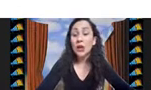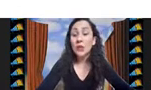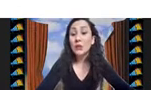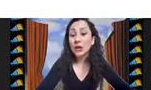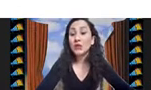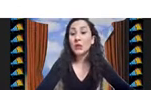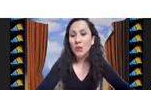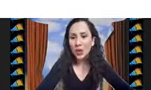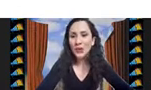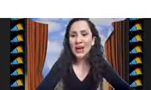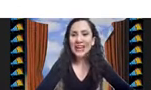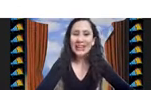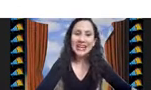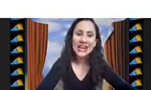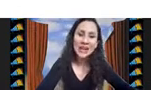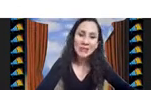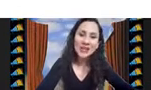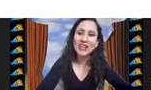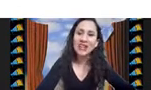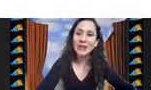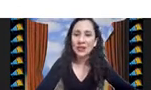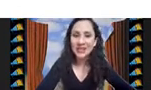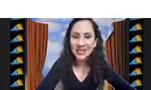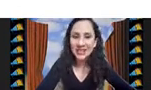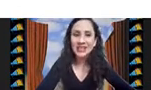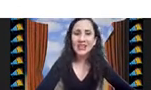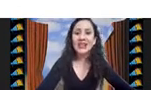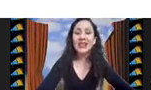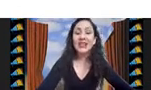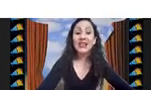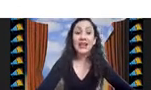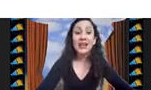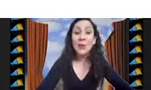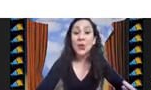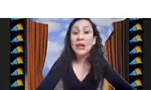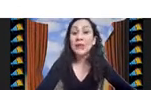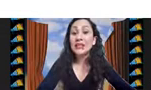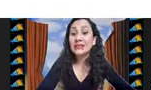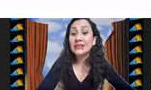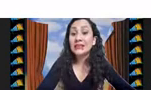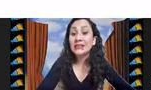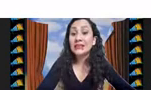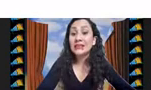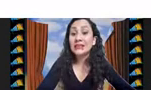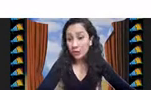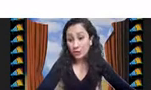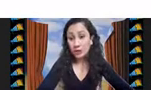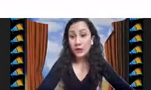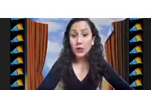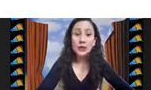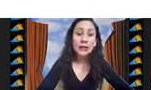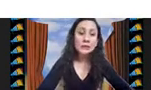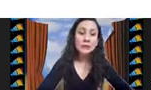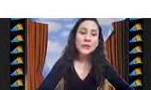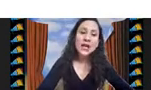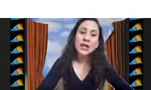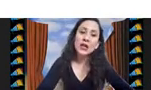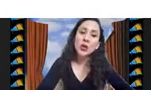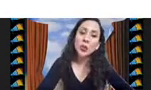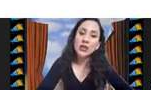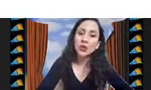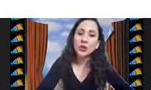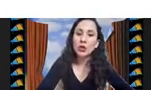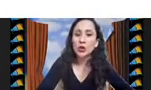generación de nuevos bancos de prueba que realmente representen problemas con alto grado de dificultad